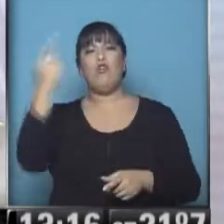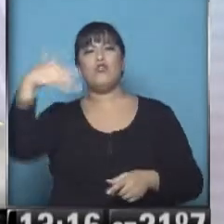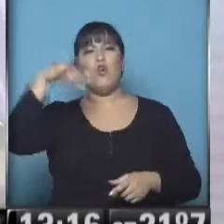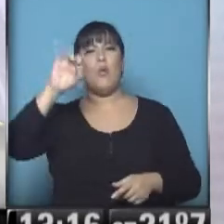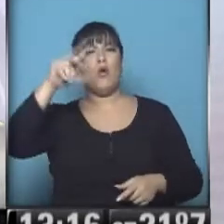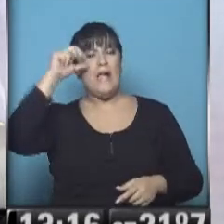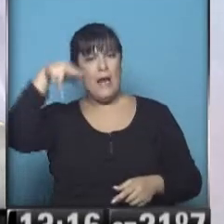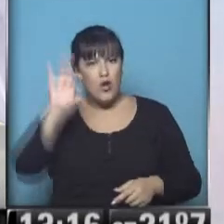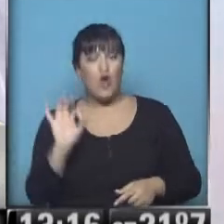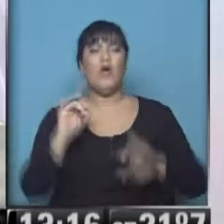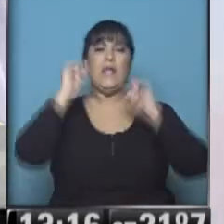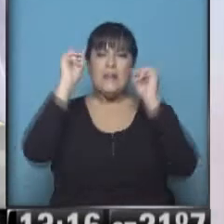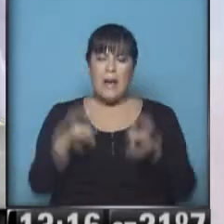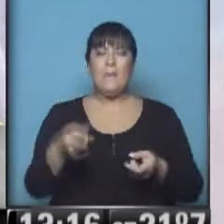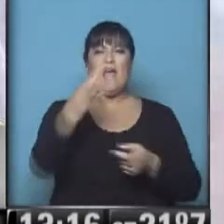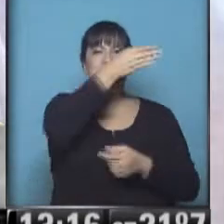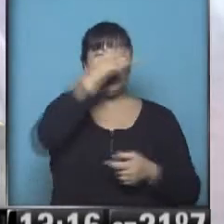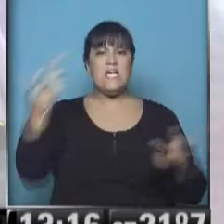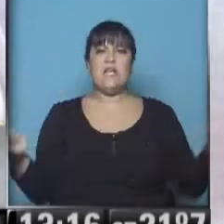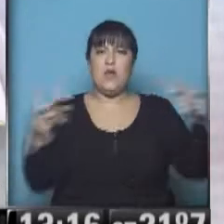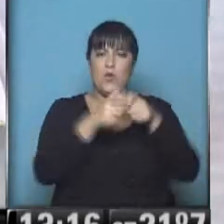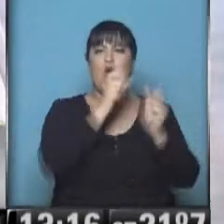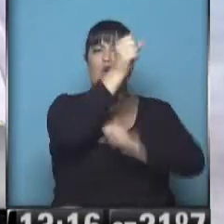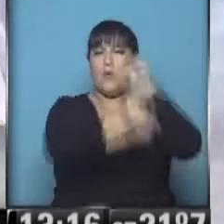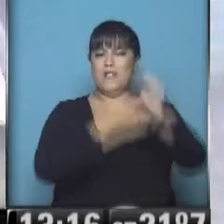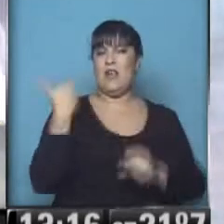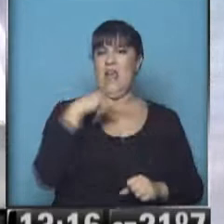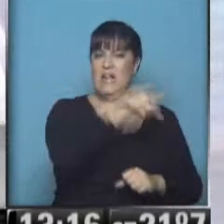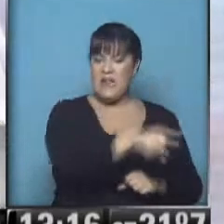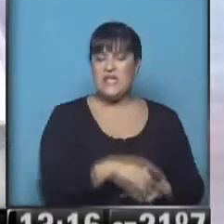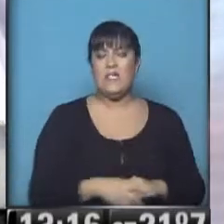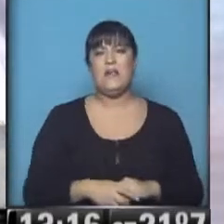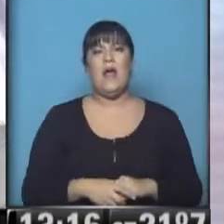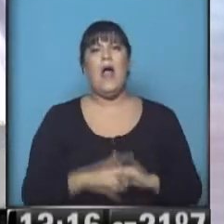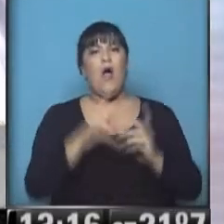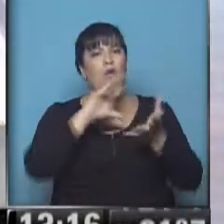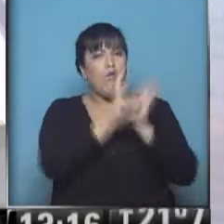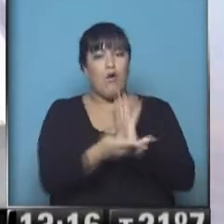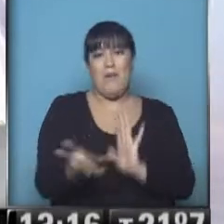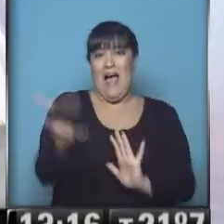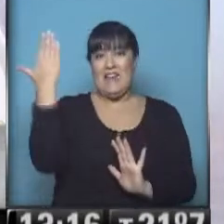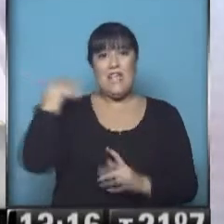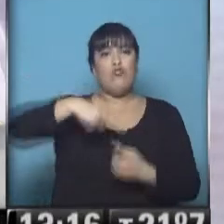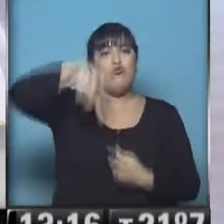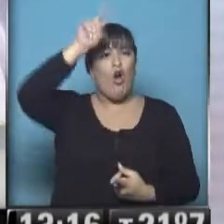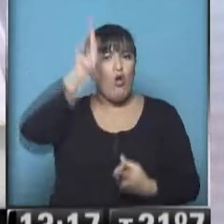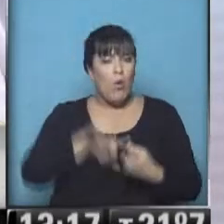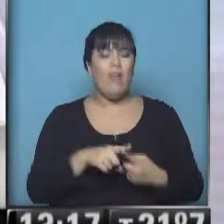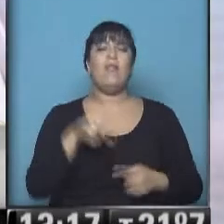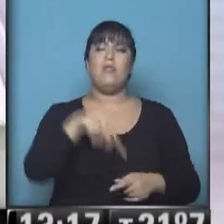se reunió también con el empresario argentino Eduardo Renequian, que dedicó la jornada de ayer a estudiar